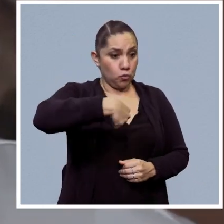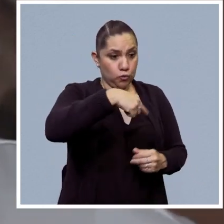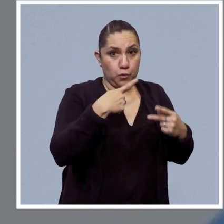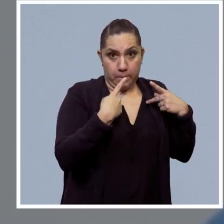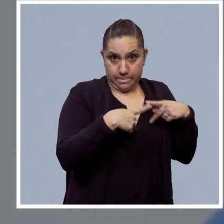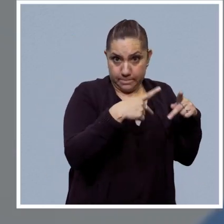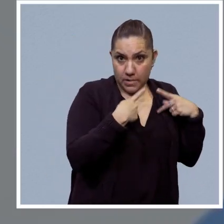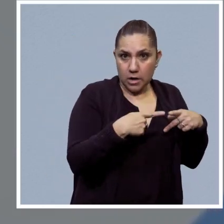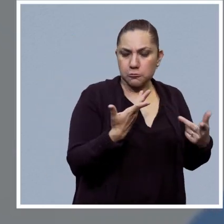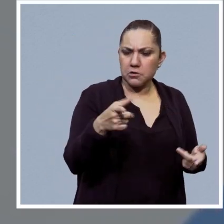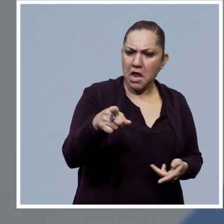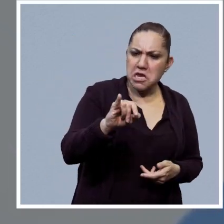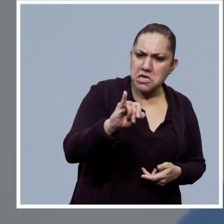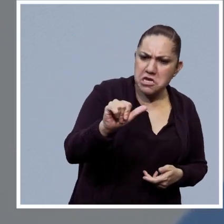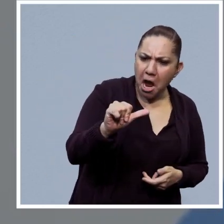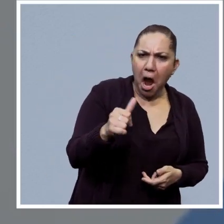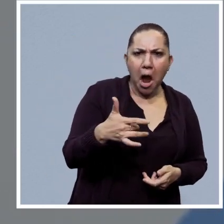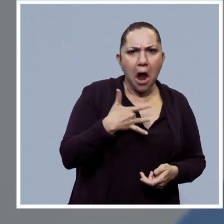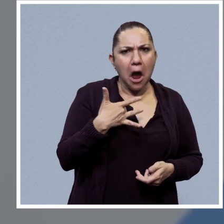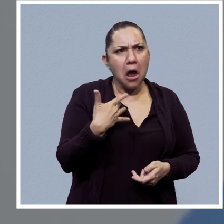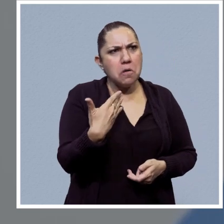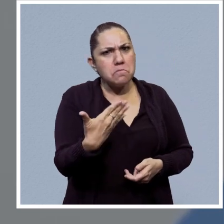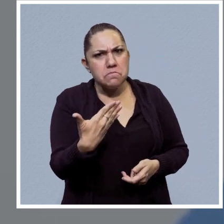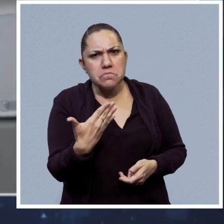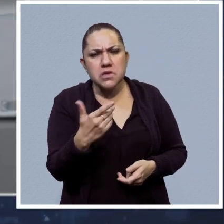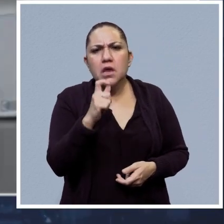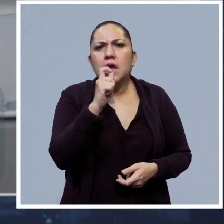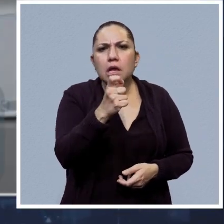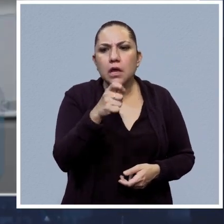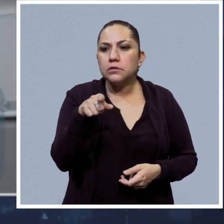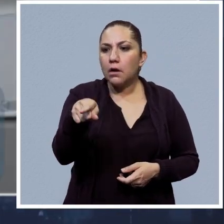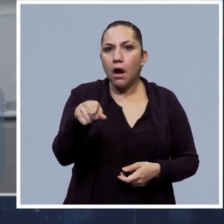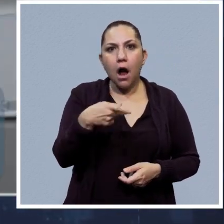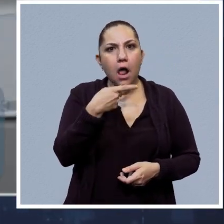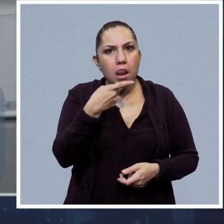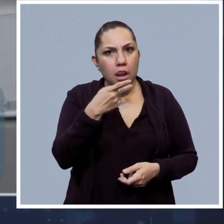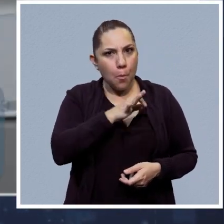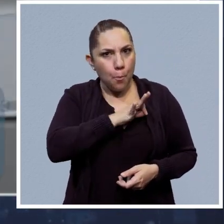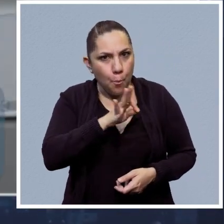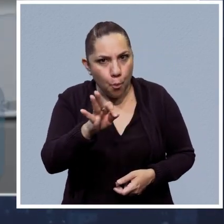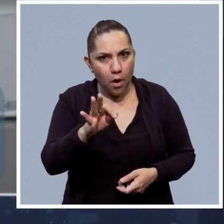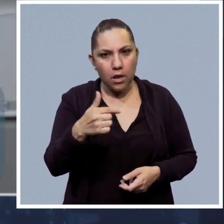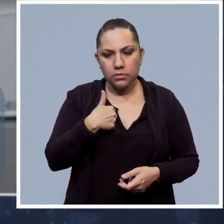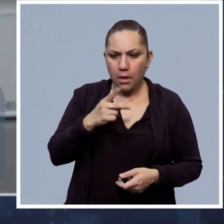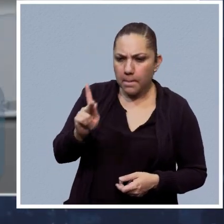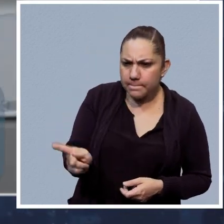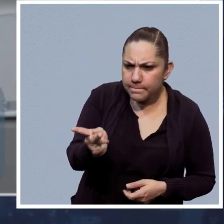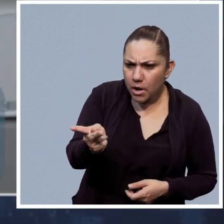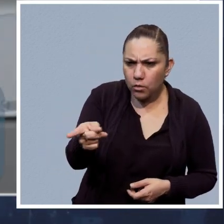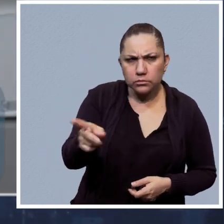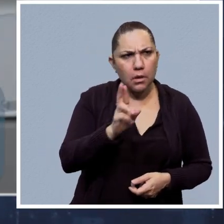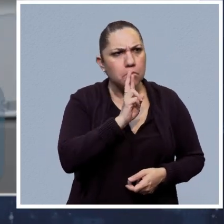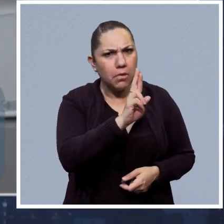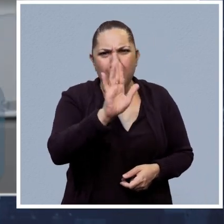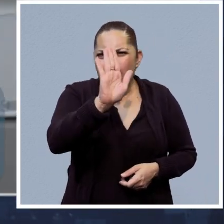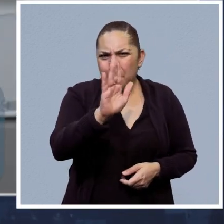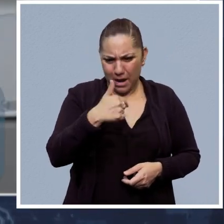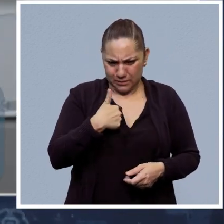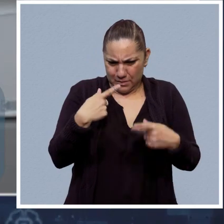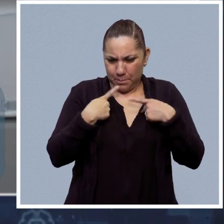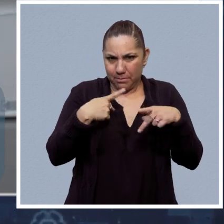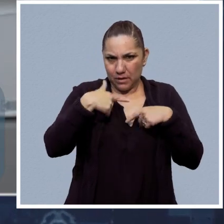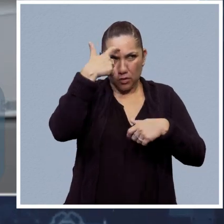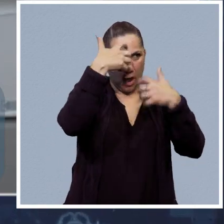lo que a los humanos nos gusta de la inteligencia artificial es que sea capaz de hablar y de realizar funciones cognitivas como